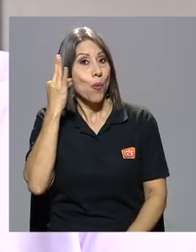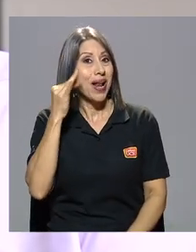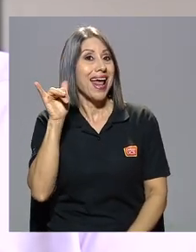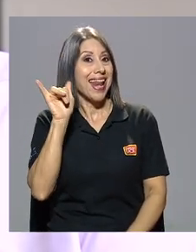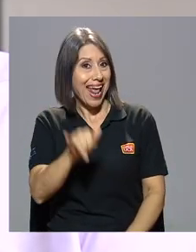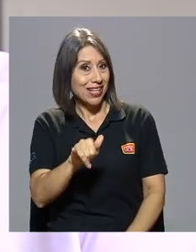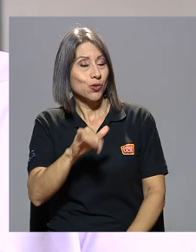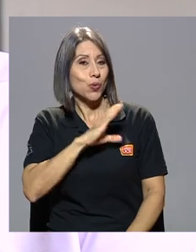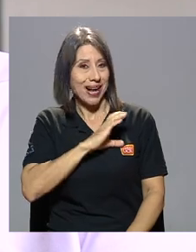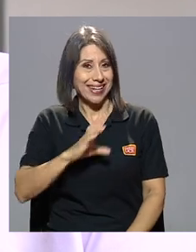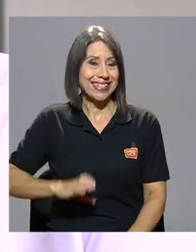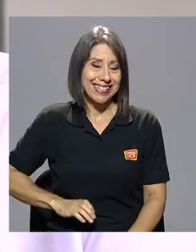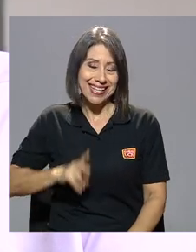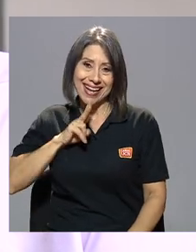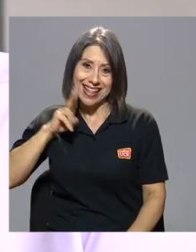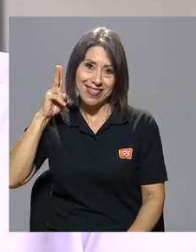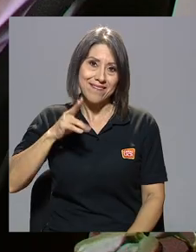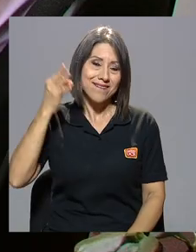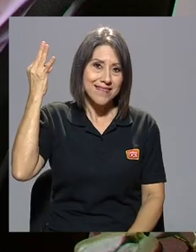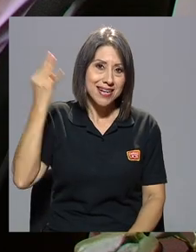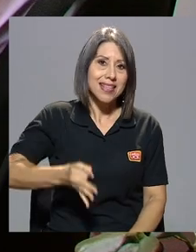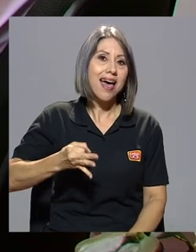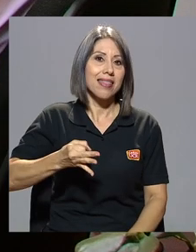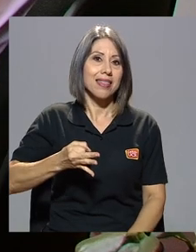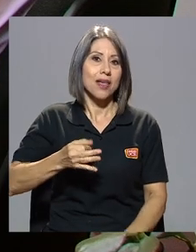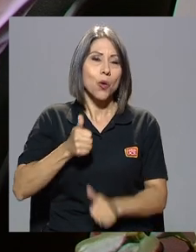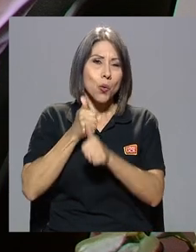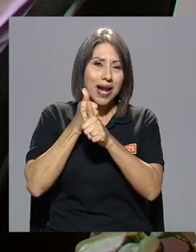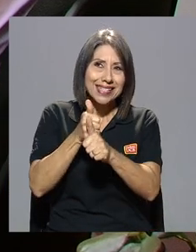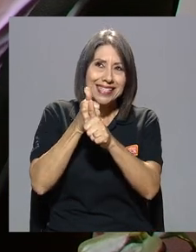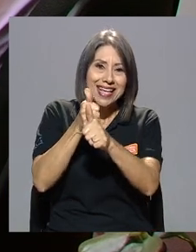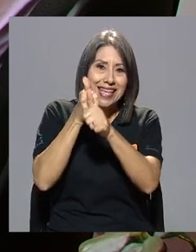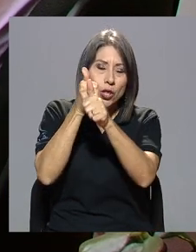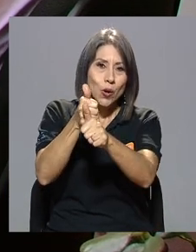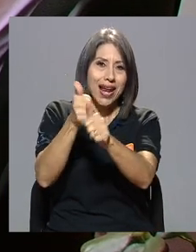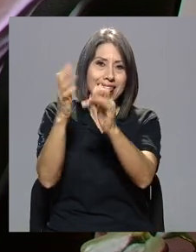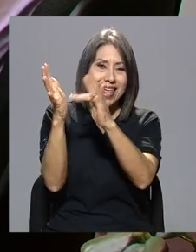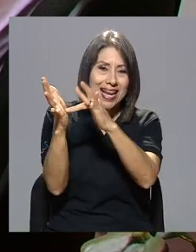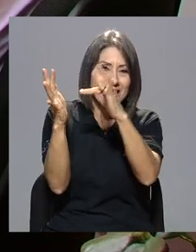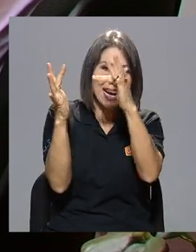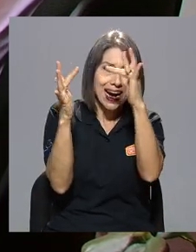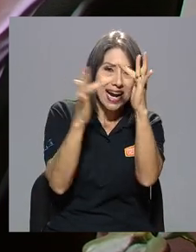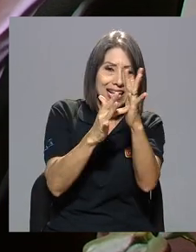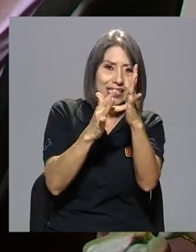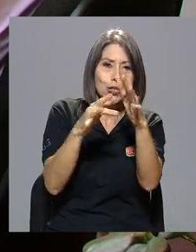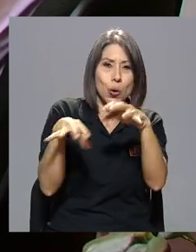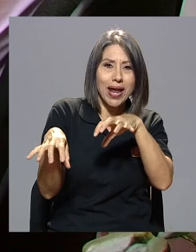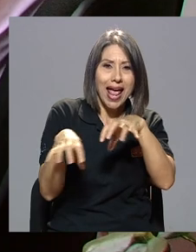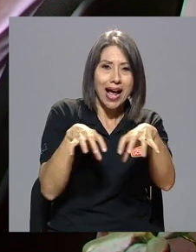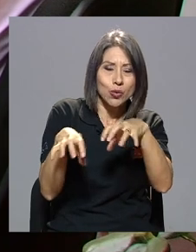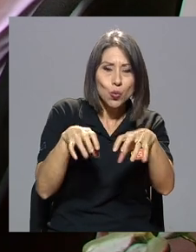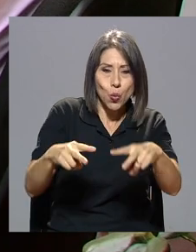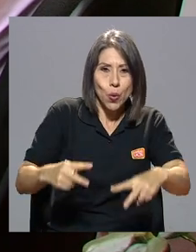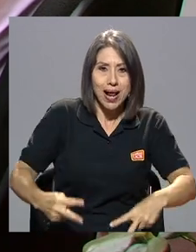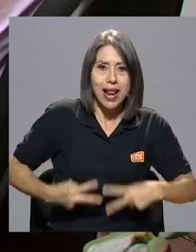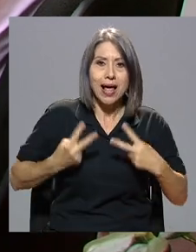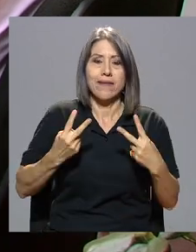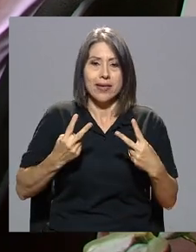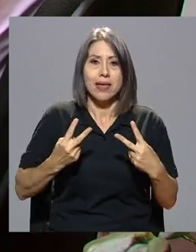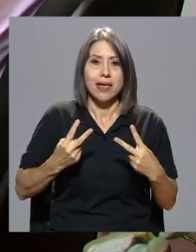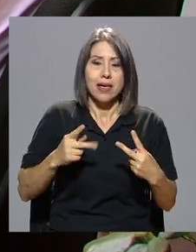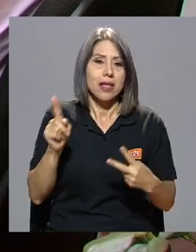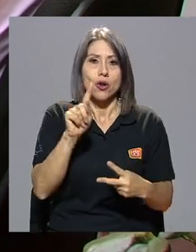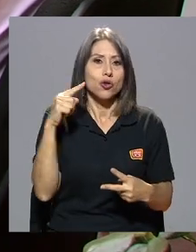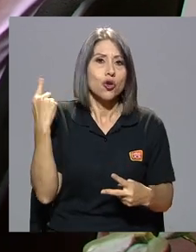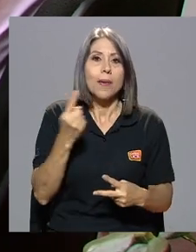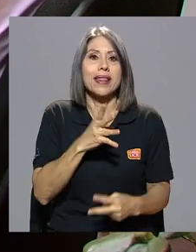era eso, una cristiana de verdad, una seguidora del Cristo que actuó en la vida